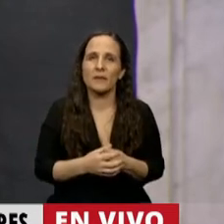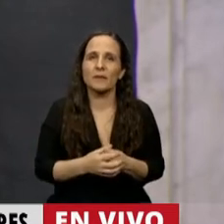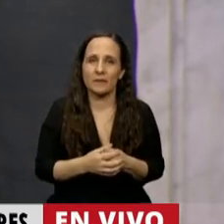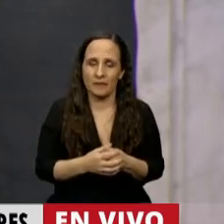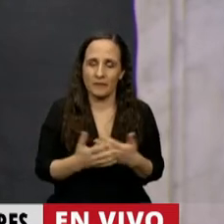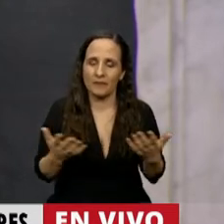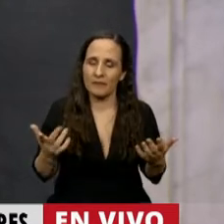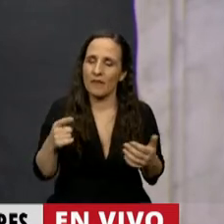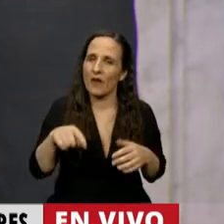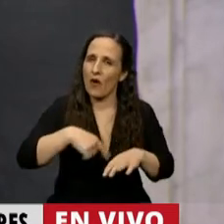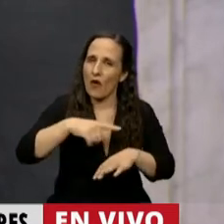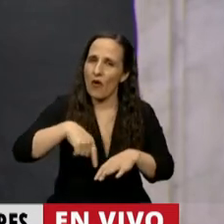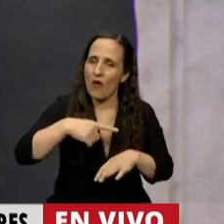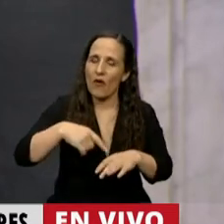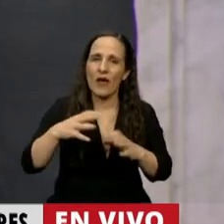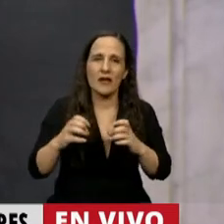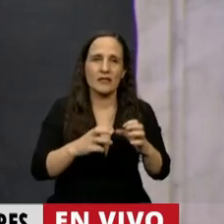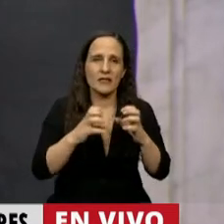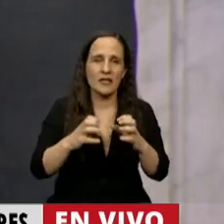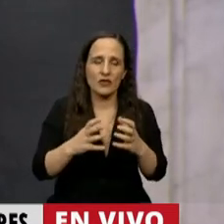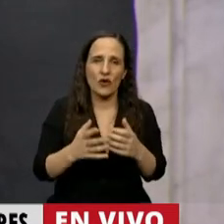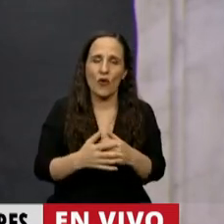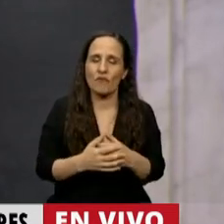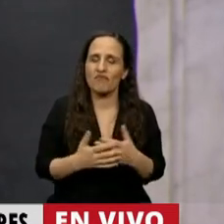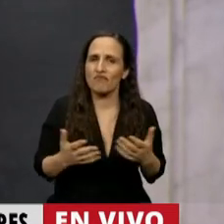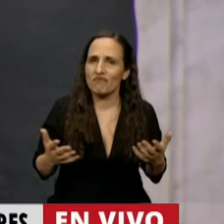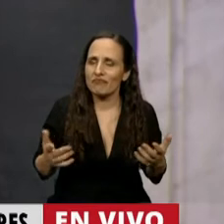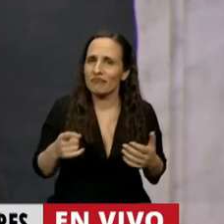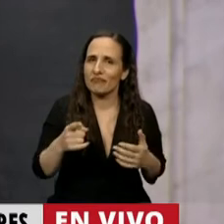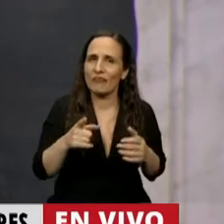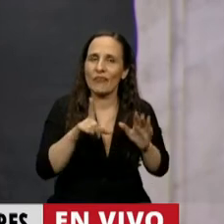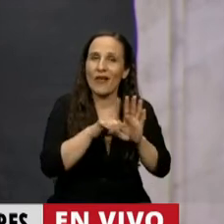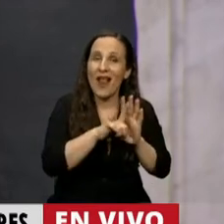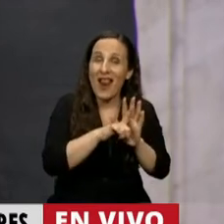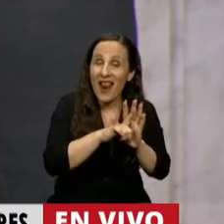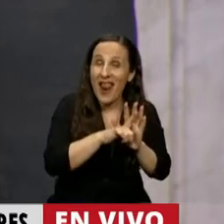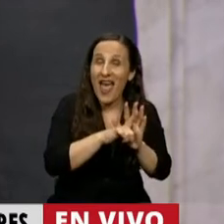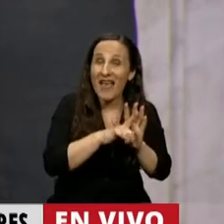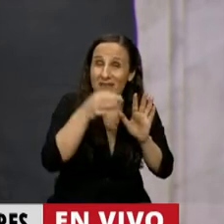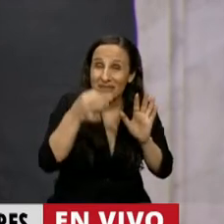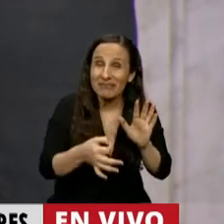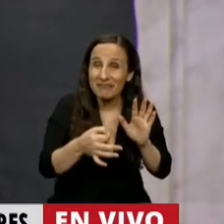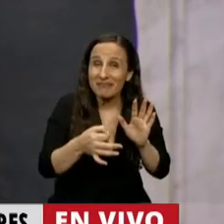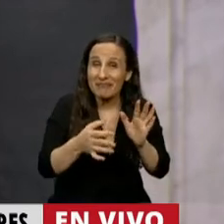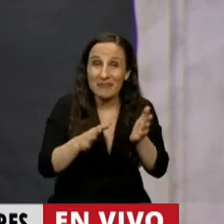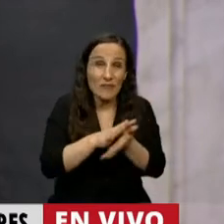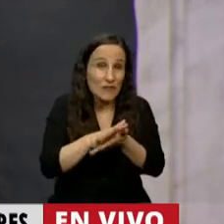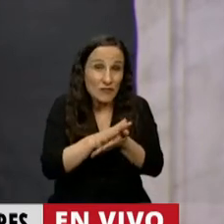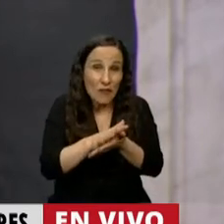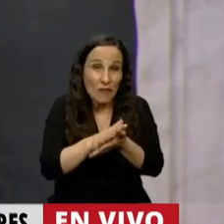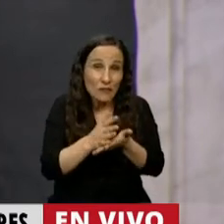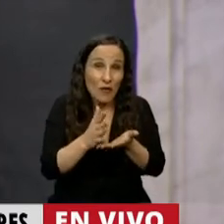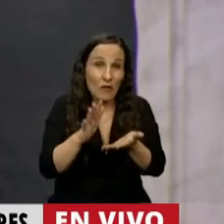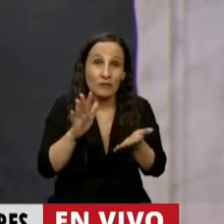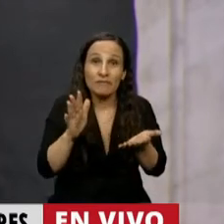y la verdad que no solo no hay ninguna ley planteada que resuelva las